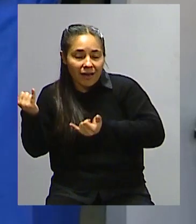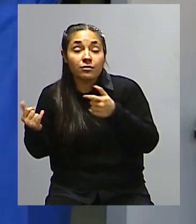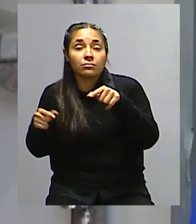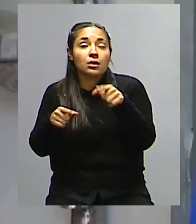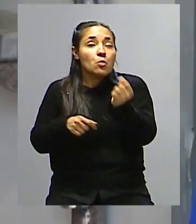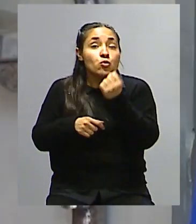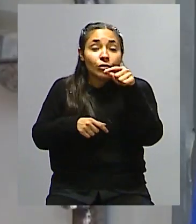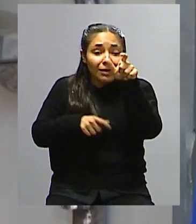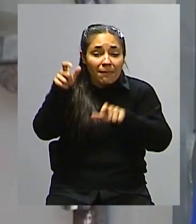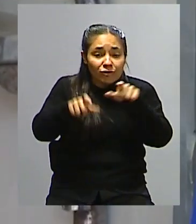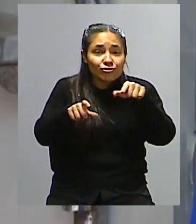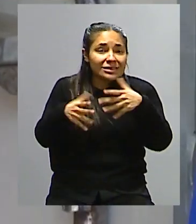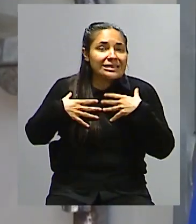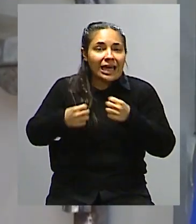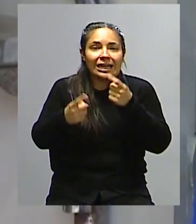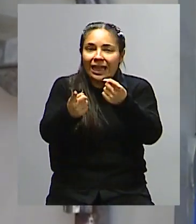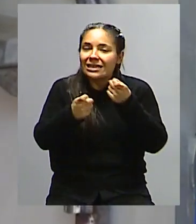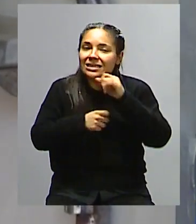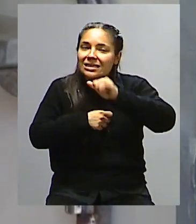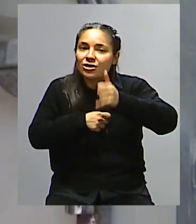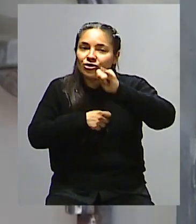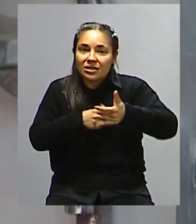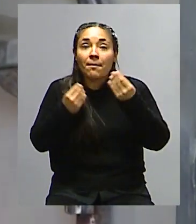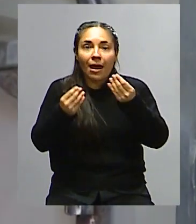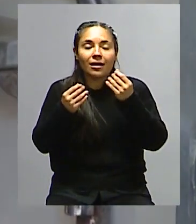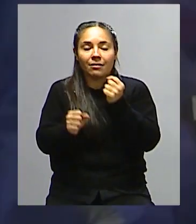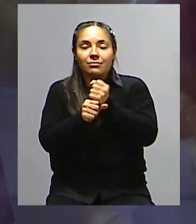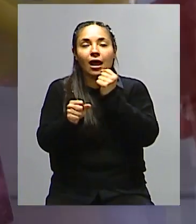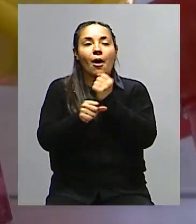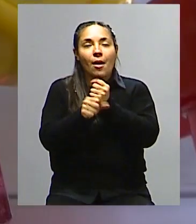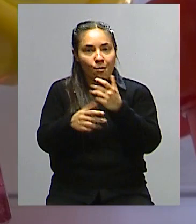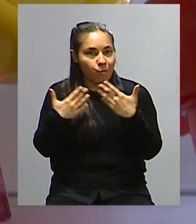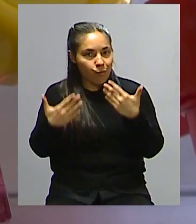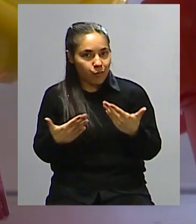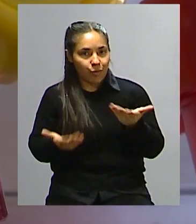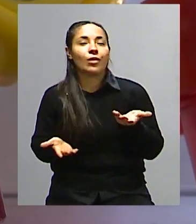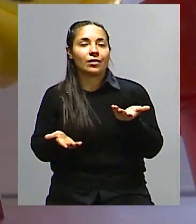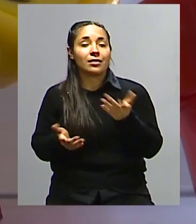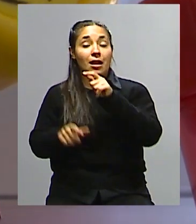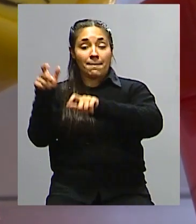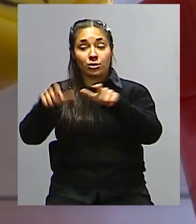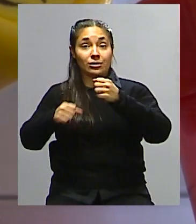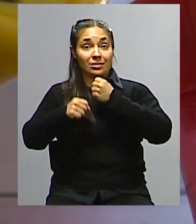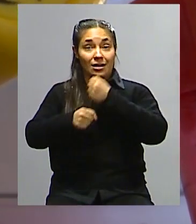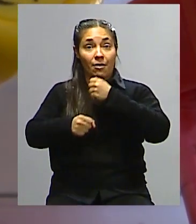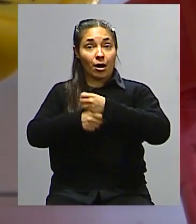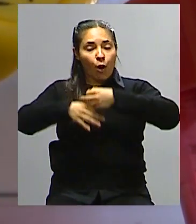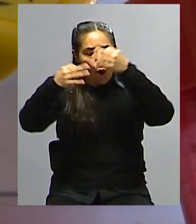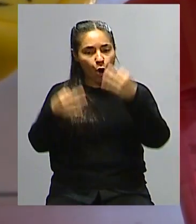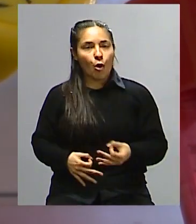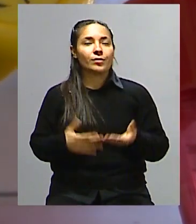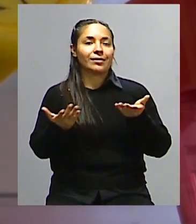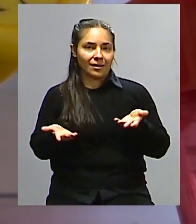de algunos sectores, sino que todos tienen que acceder y tenemos que tener que estos trabajadores tengan condiciones óptimas del trabajo.